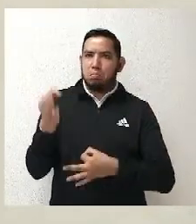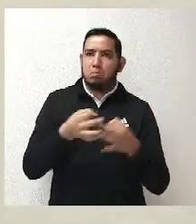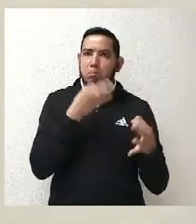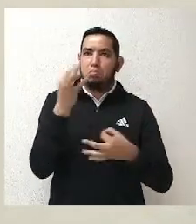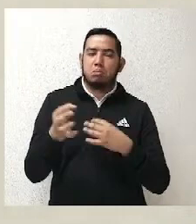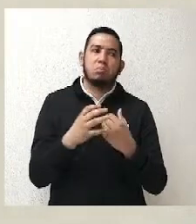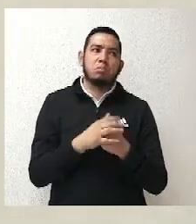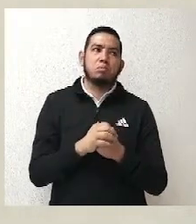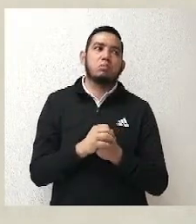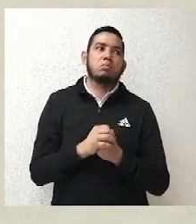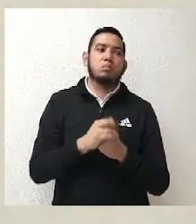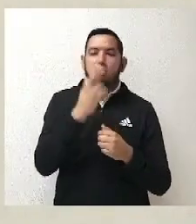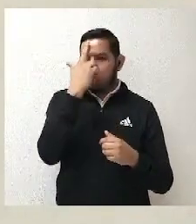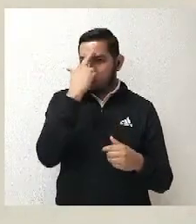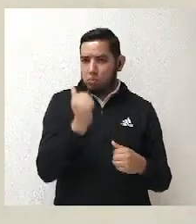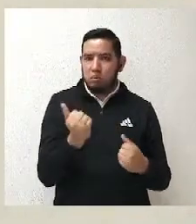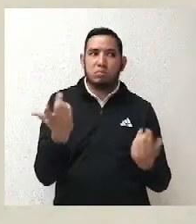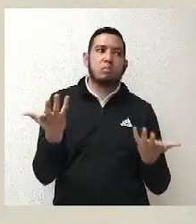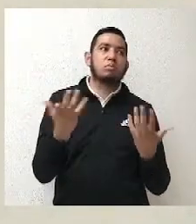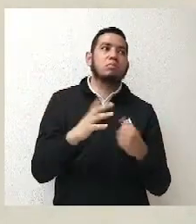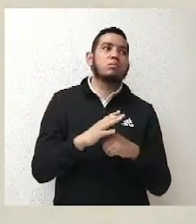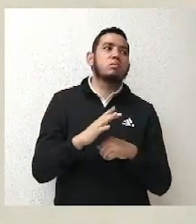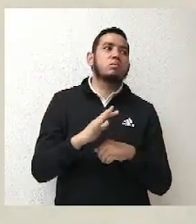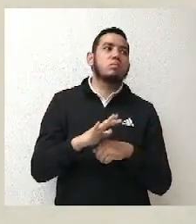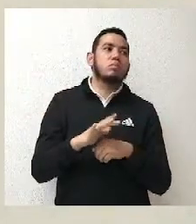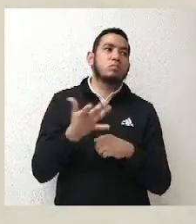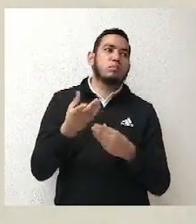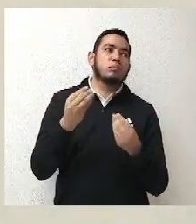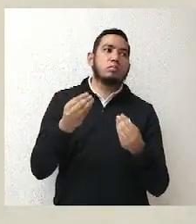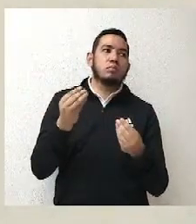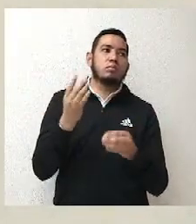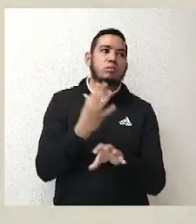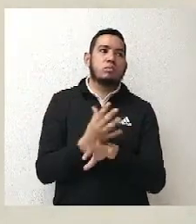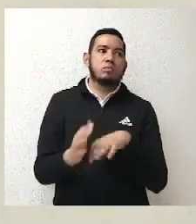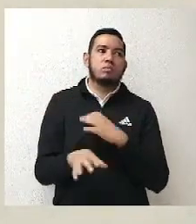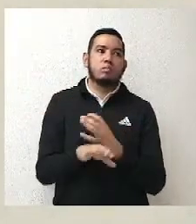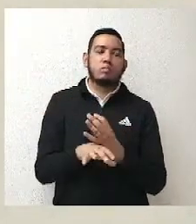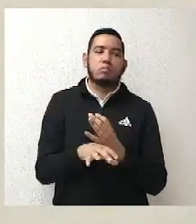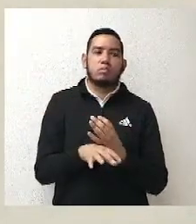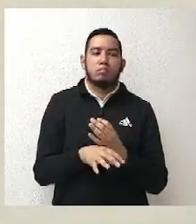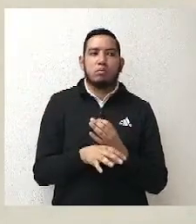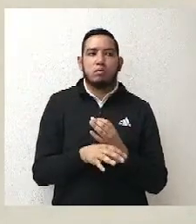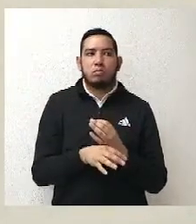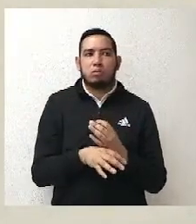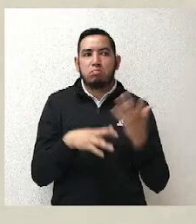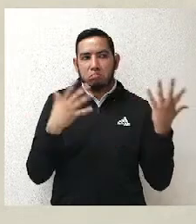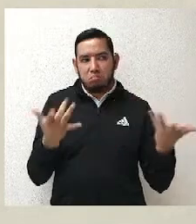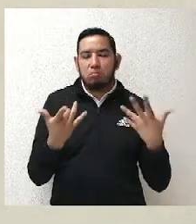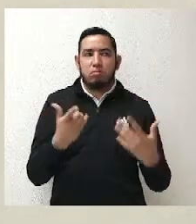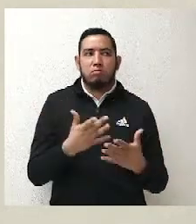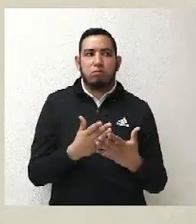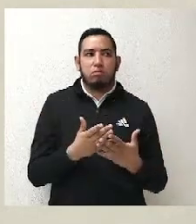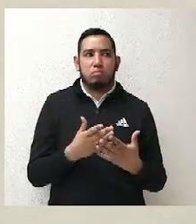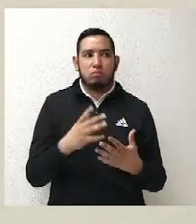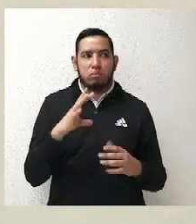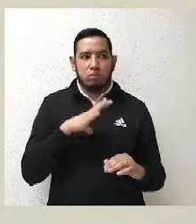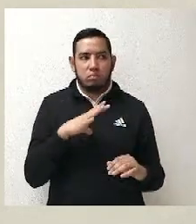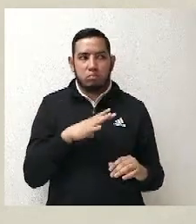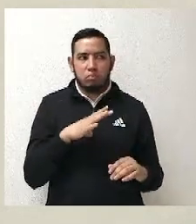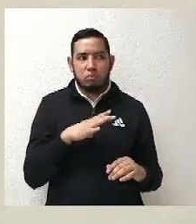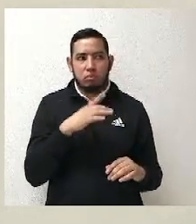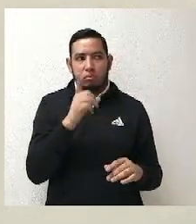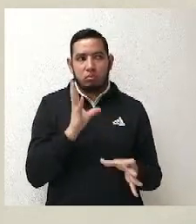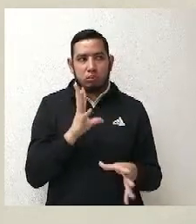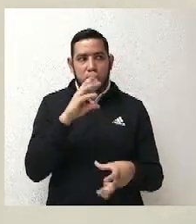razones fuertes, que fundamentemos lo que estamos diciendo. Y creo que esta dinámica de que estén involucradas las